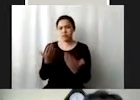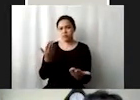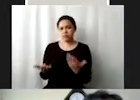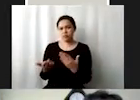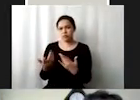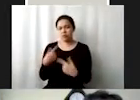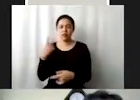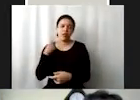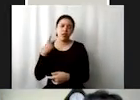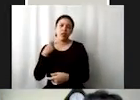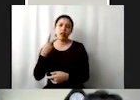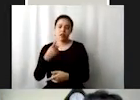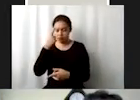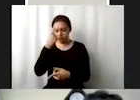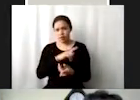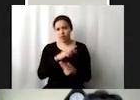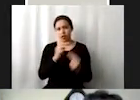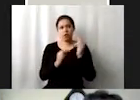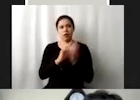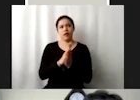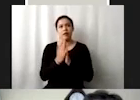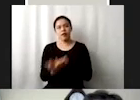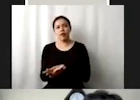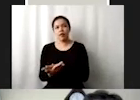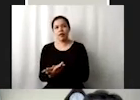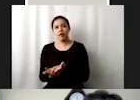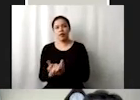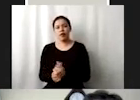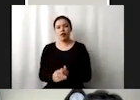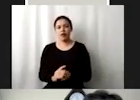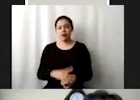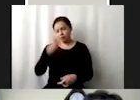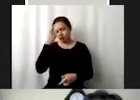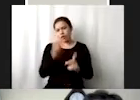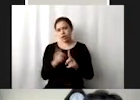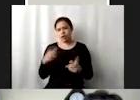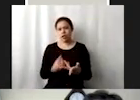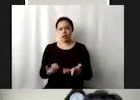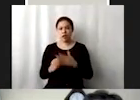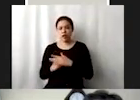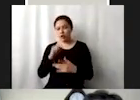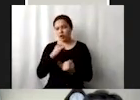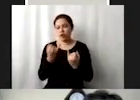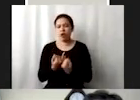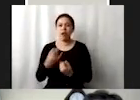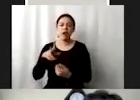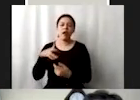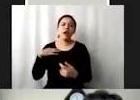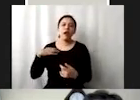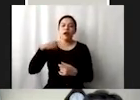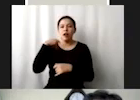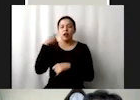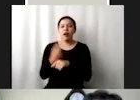para esa transformación que nos piden los objetivos de desarrollo sostenible y por supuesto el voluntariado la participación activa personal